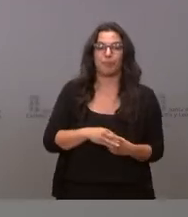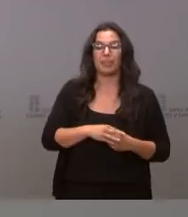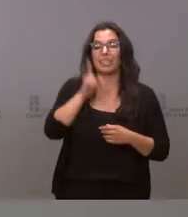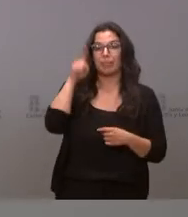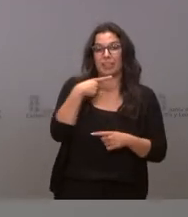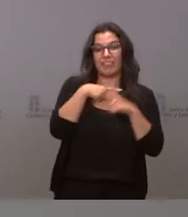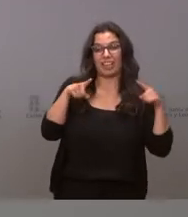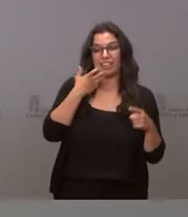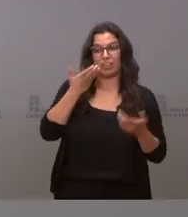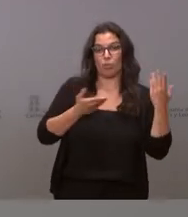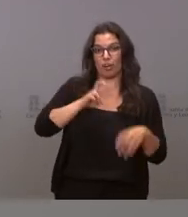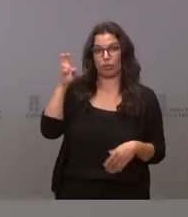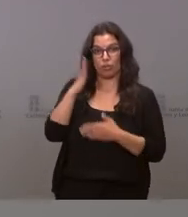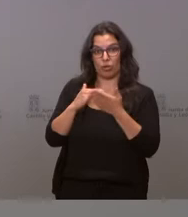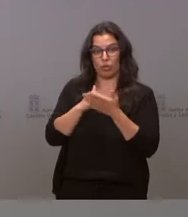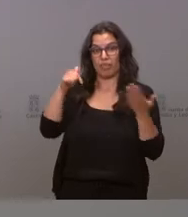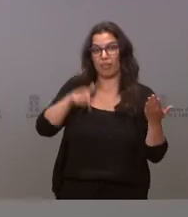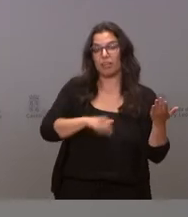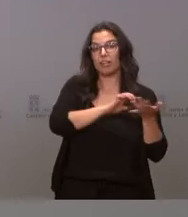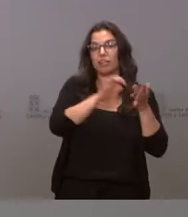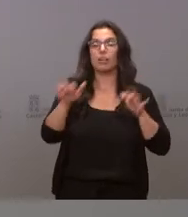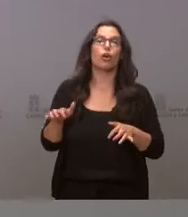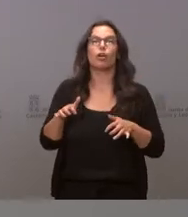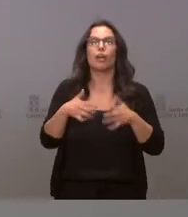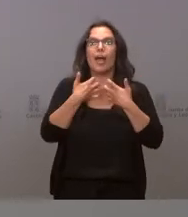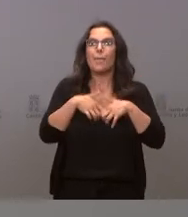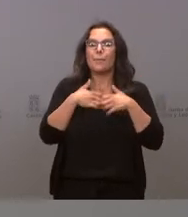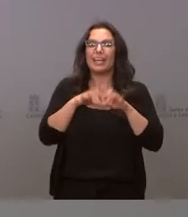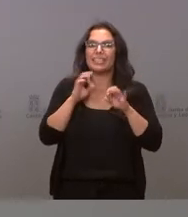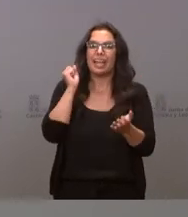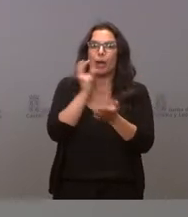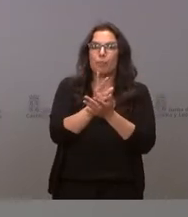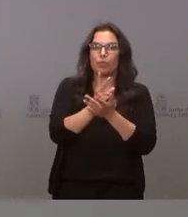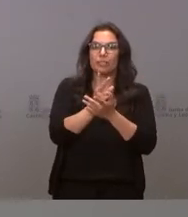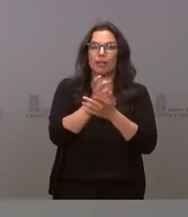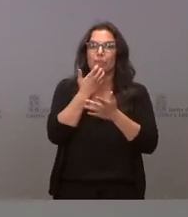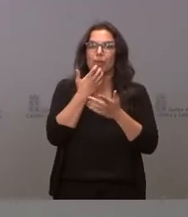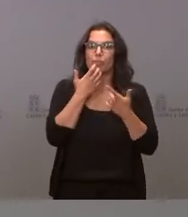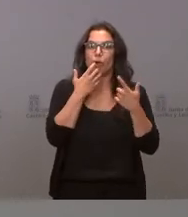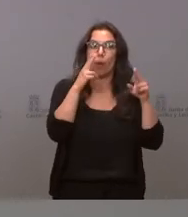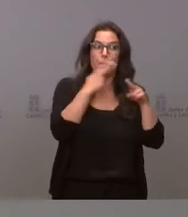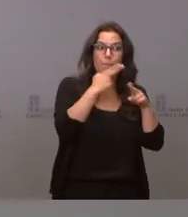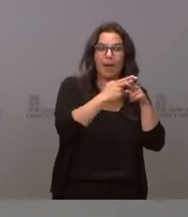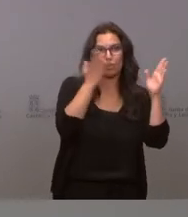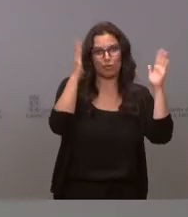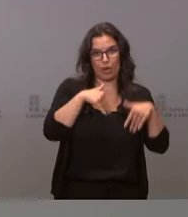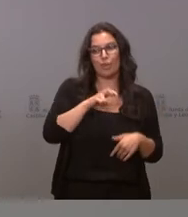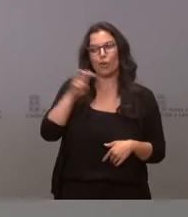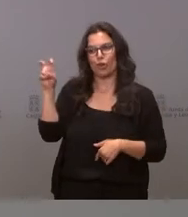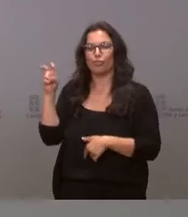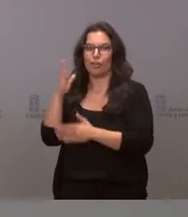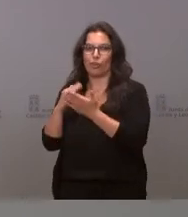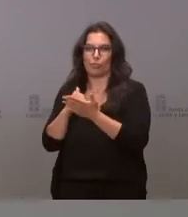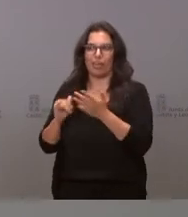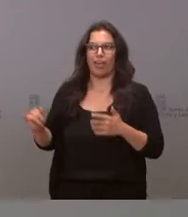también con otras comunidades es que en Castilla y León, por ejemplo, no hay máquinas de apuestas en el sector de la hostelería, algo que se ha demostrado que en otras comunidades también